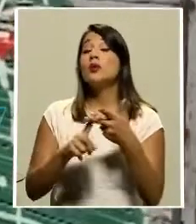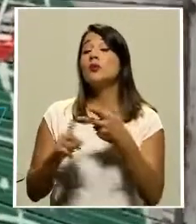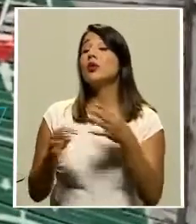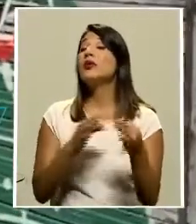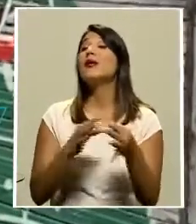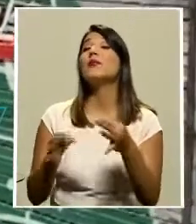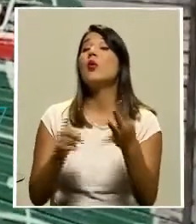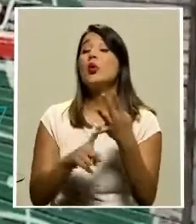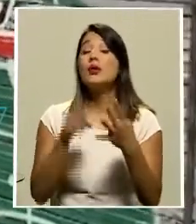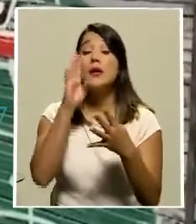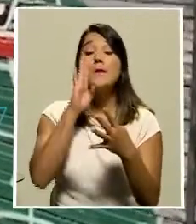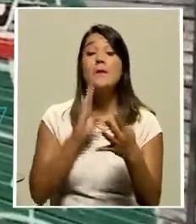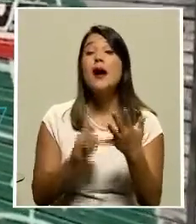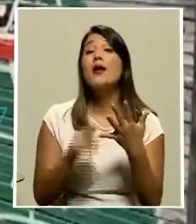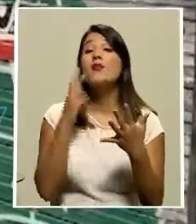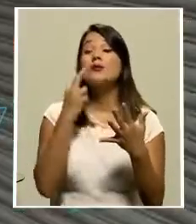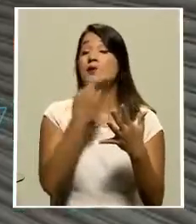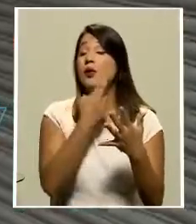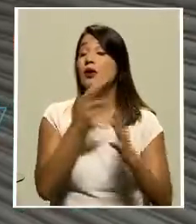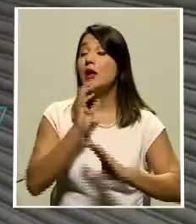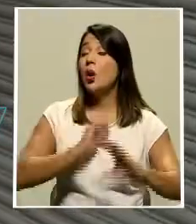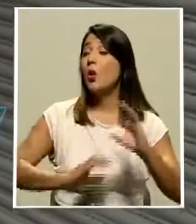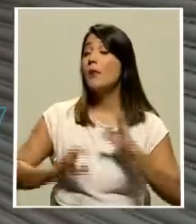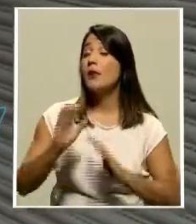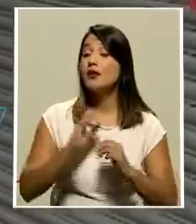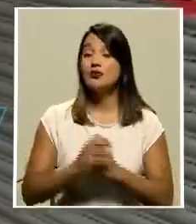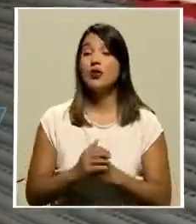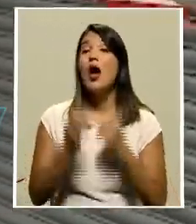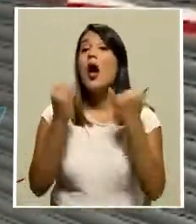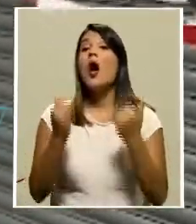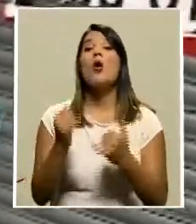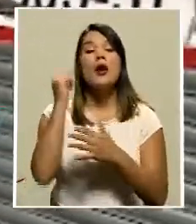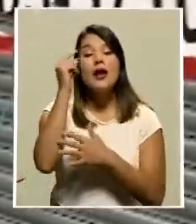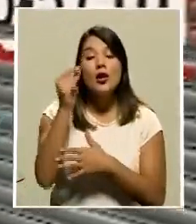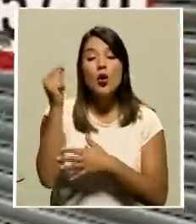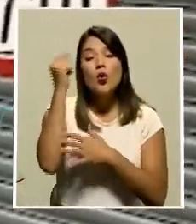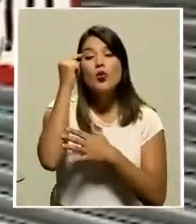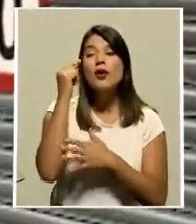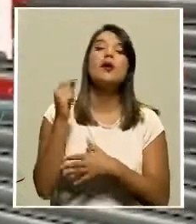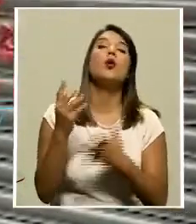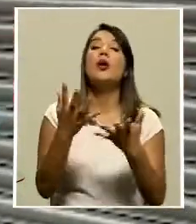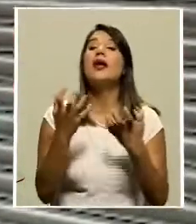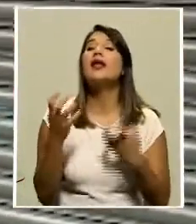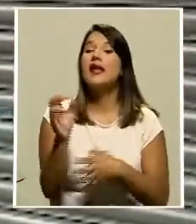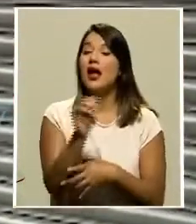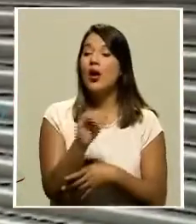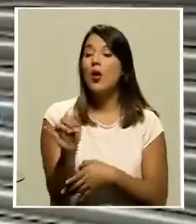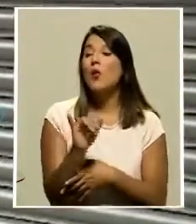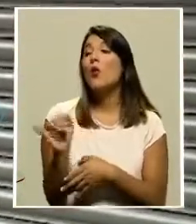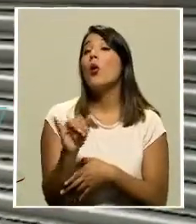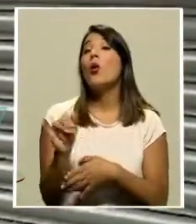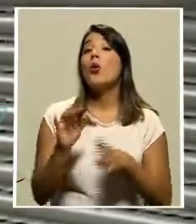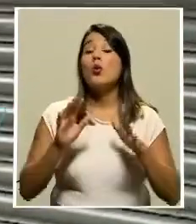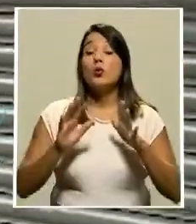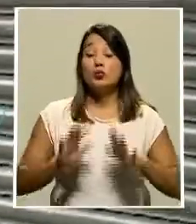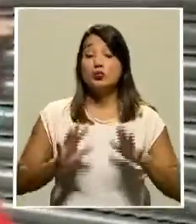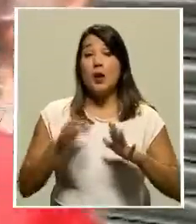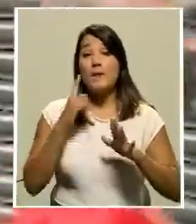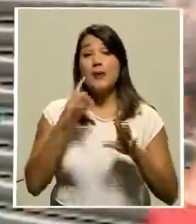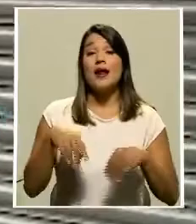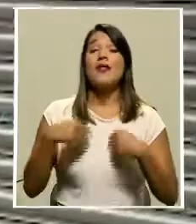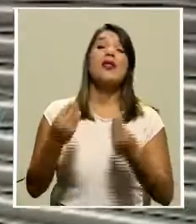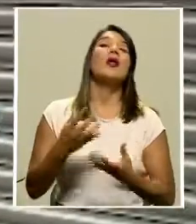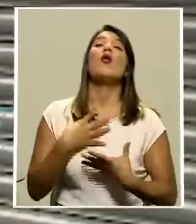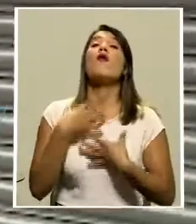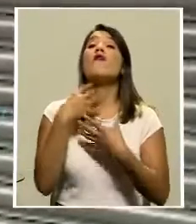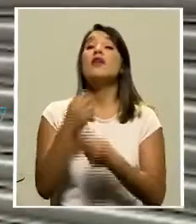restaurantes y comercio en este caso el gobierno fungiría como un fiador para dar confianza a los bancos ante compañías